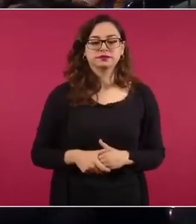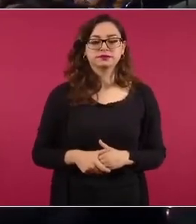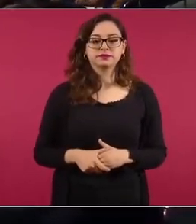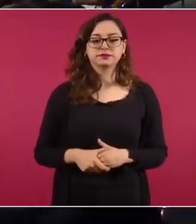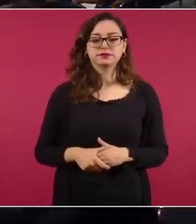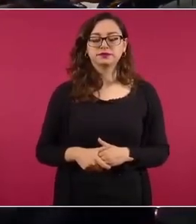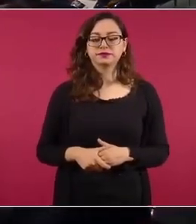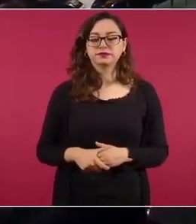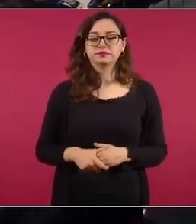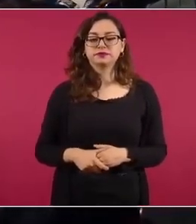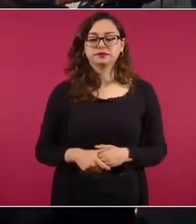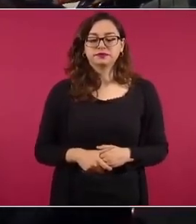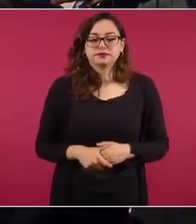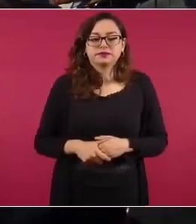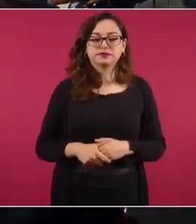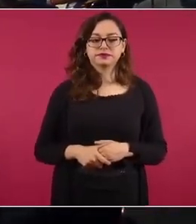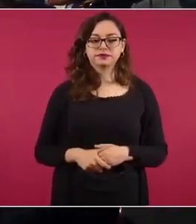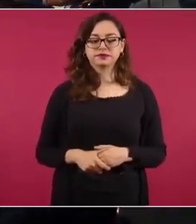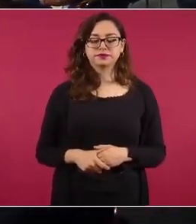dice